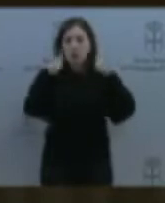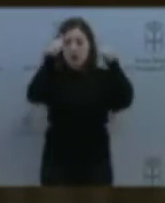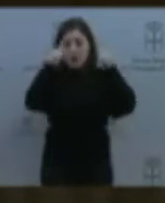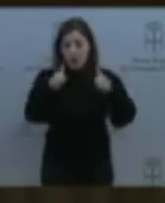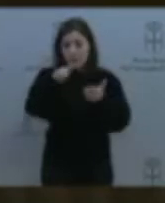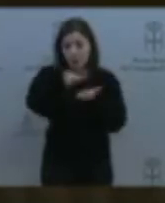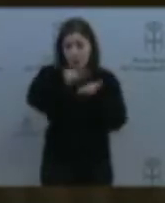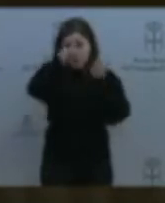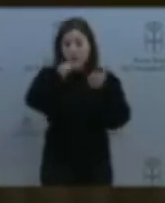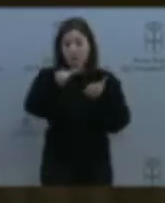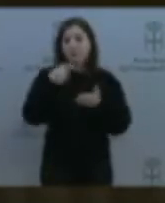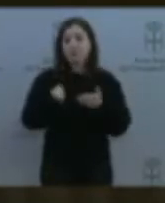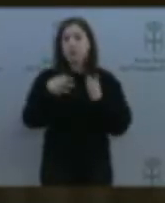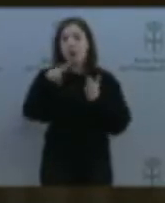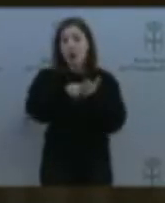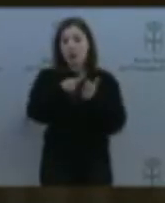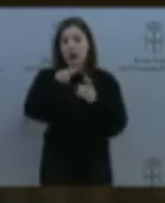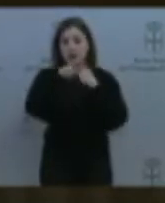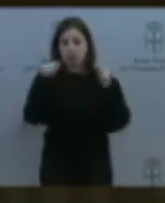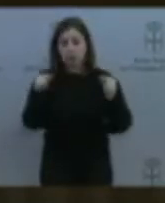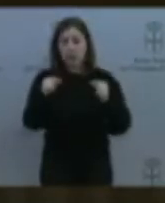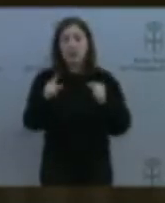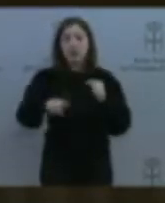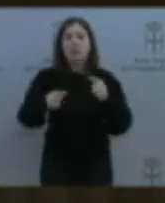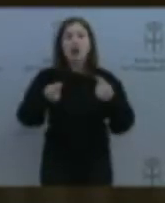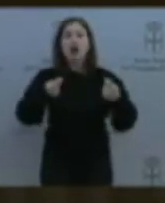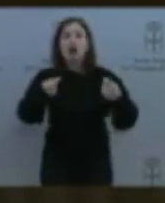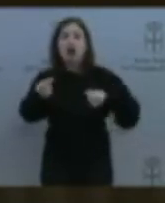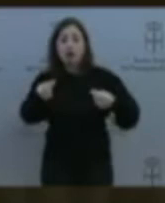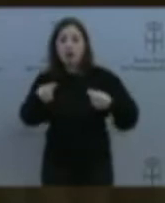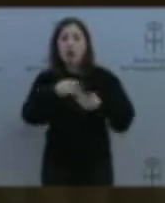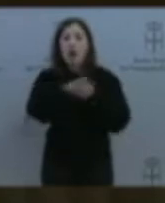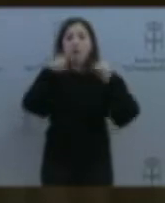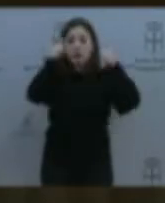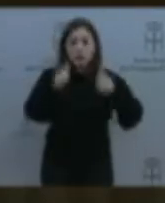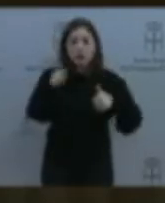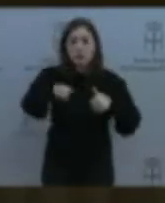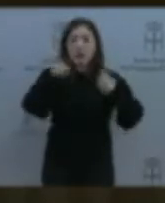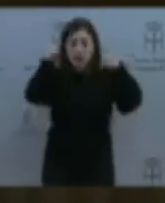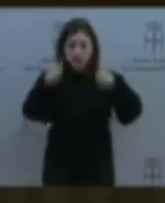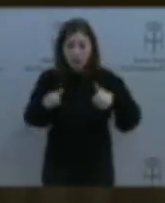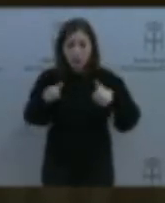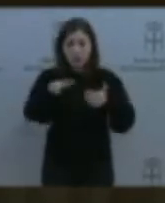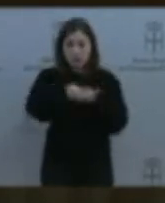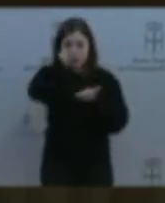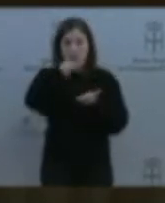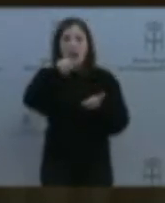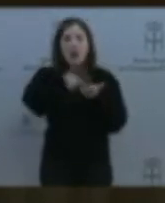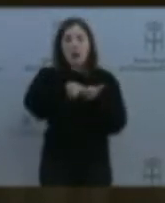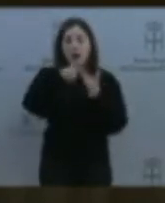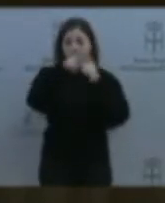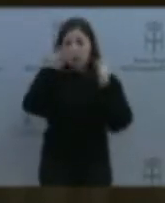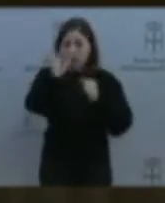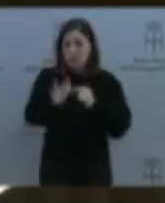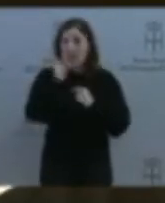La coordinación no que se refiere a titulaciones y certificaciones en lingüa asturiana y, por extensión, en gallego asturiano, fala o